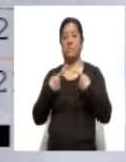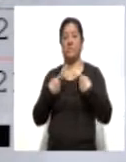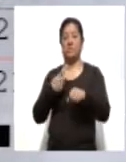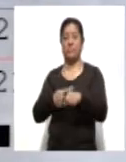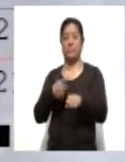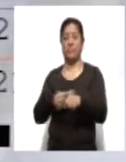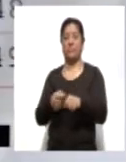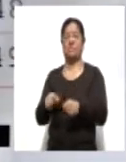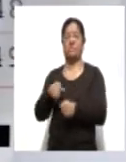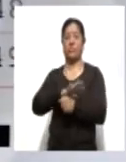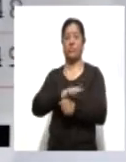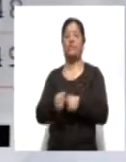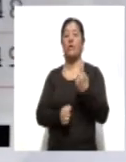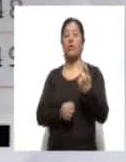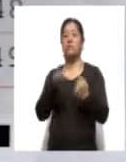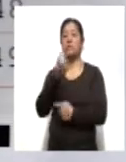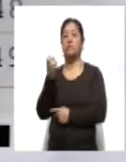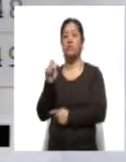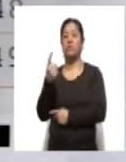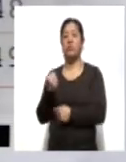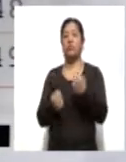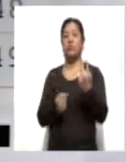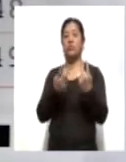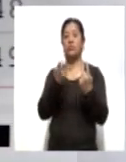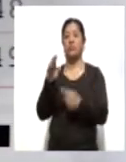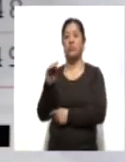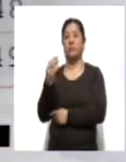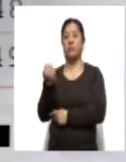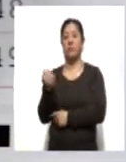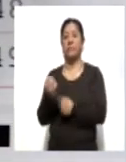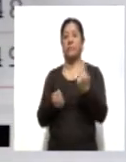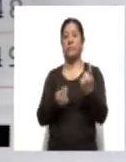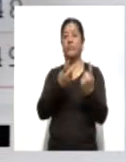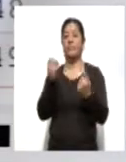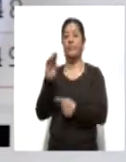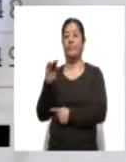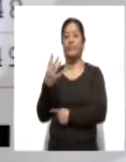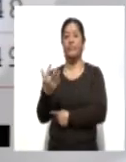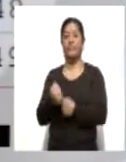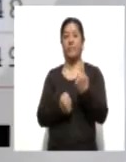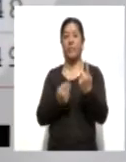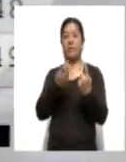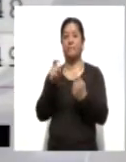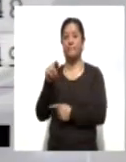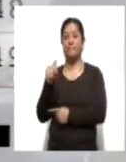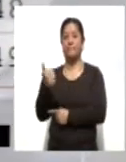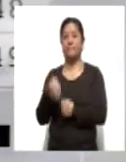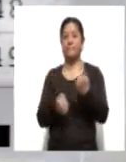Tlaxco 321, Papalotla 299, Apetatitlán 295, Zompantepec